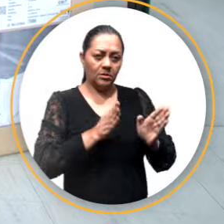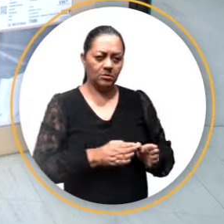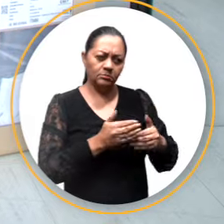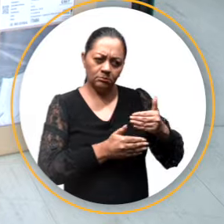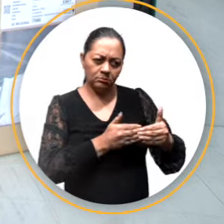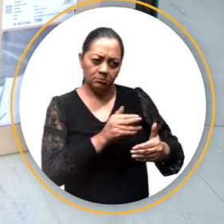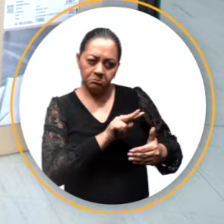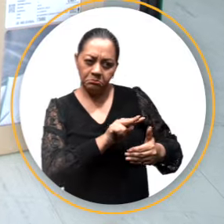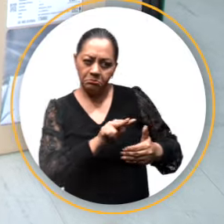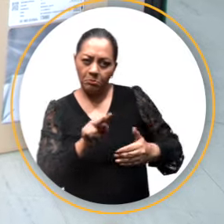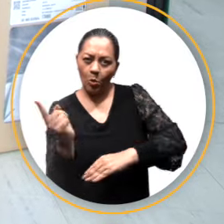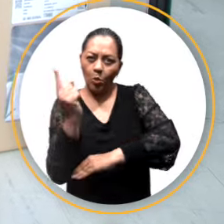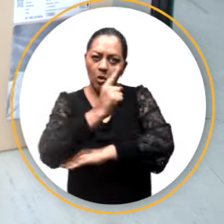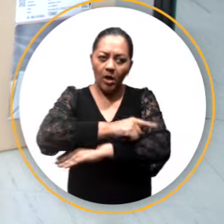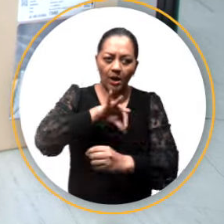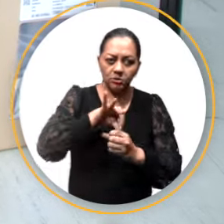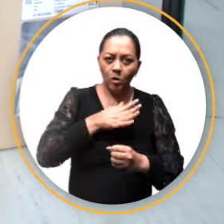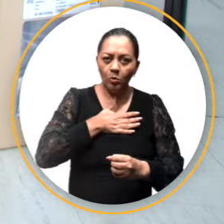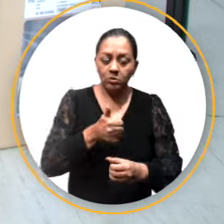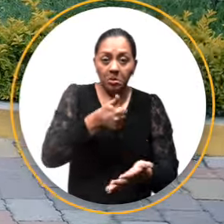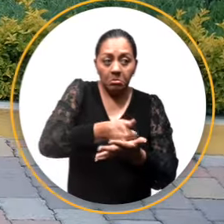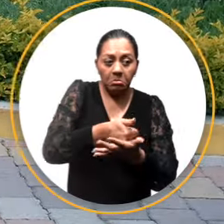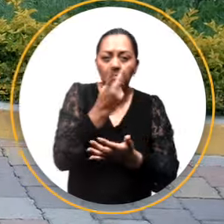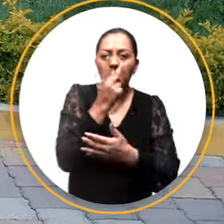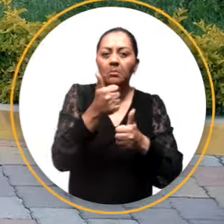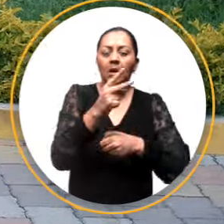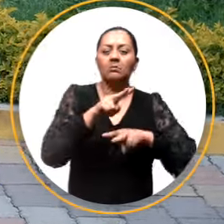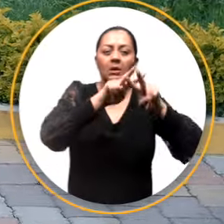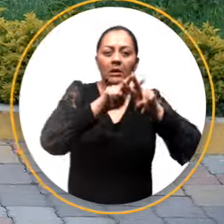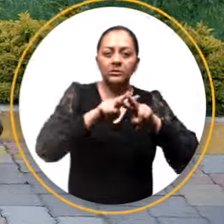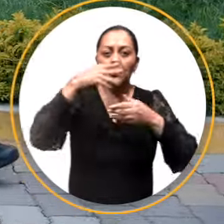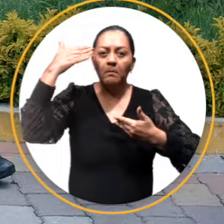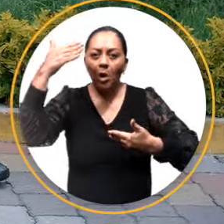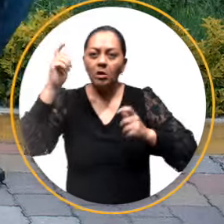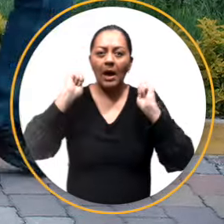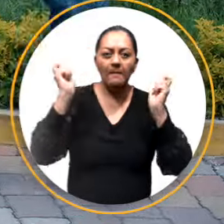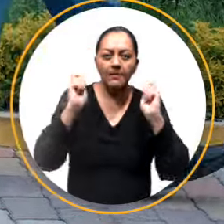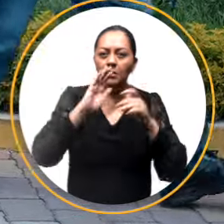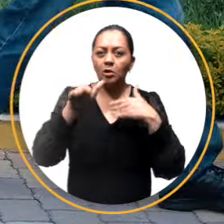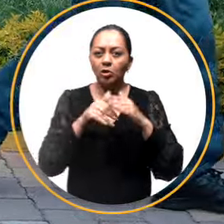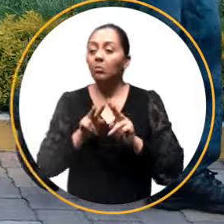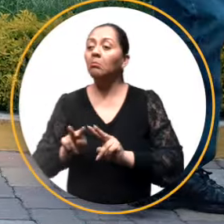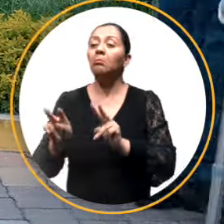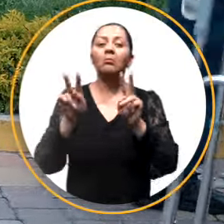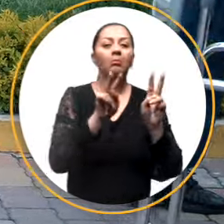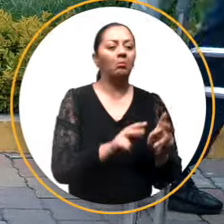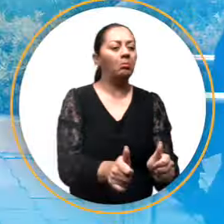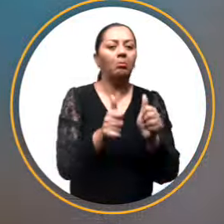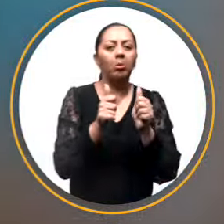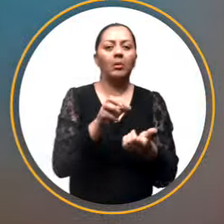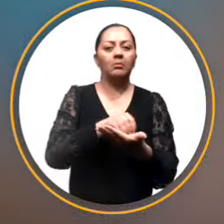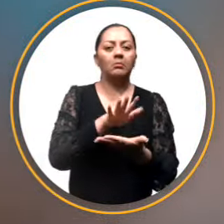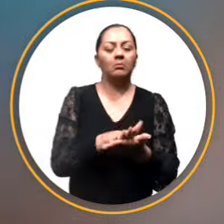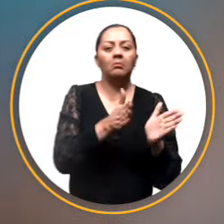receptoras de votos, las jornadas electorales en mismas. Hemos revisado el proceditismo político alrededor de los recintos electorales